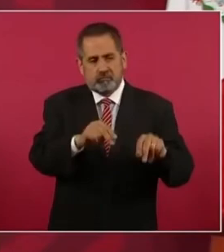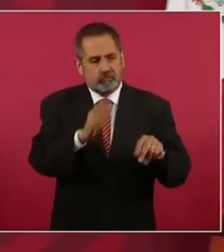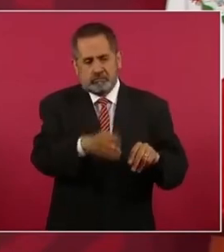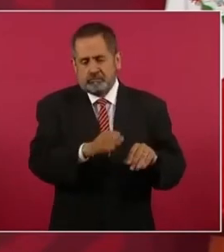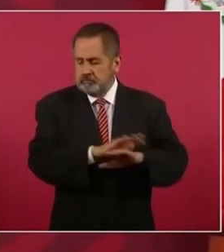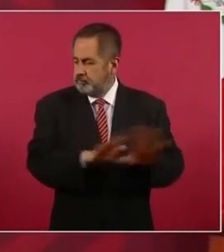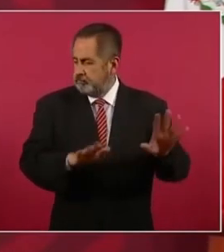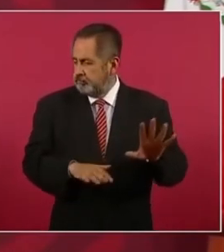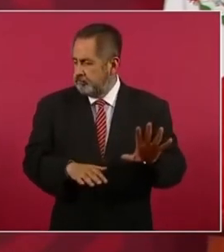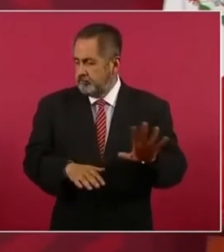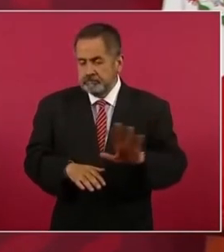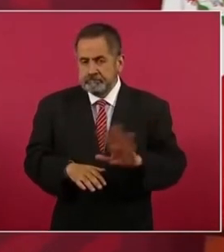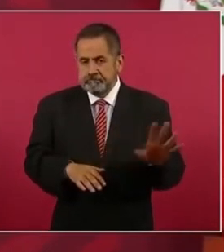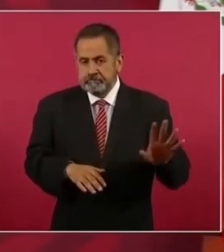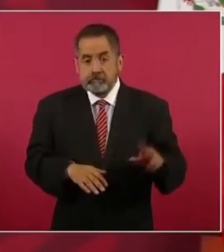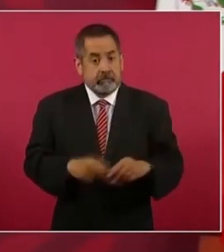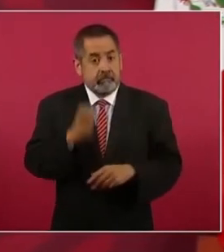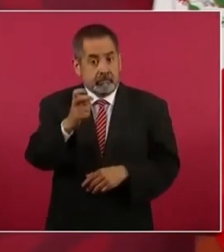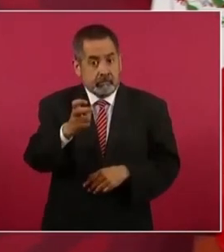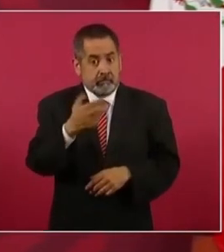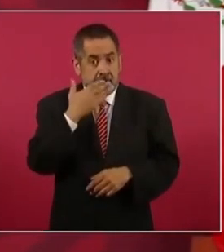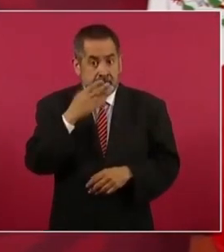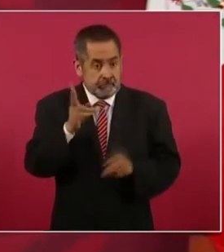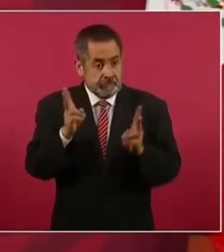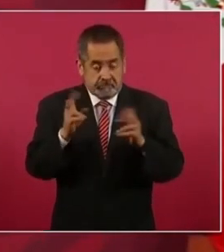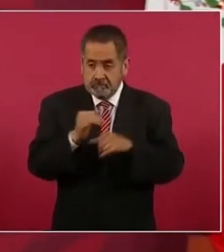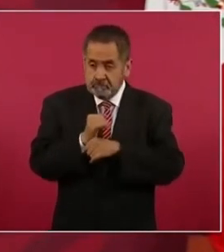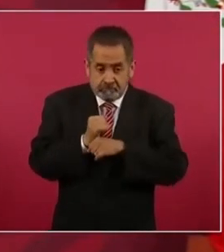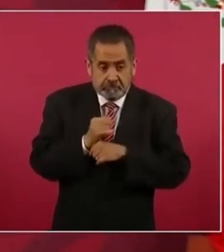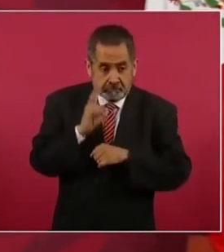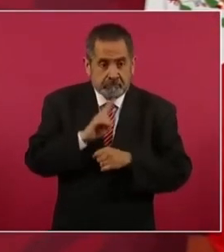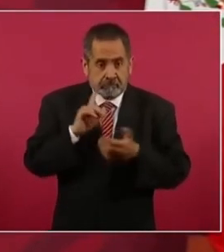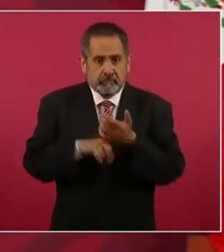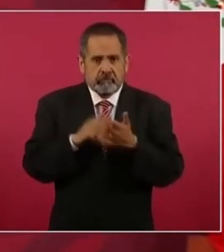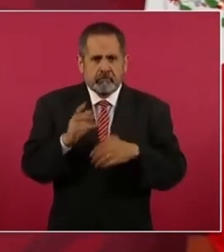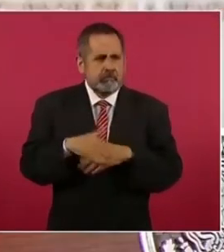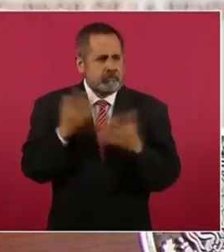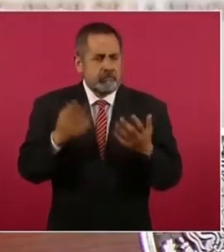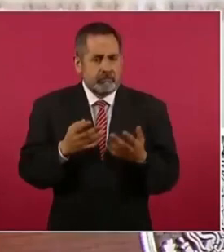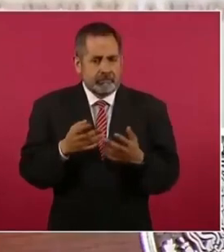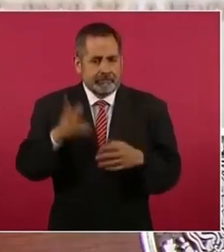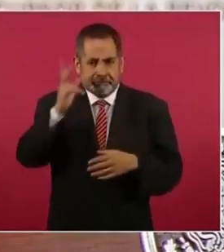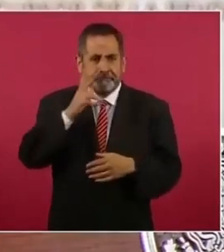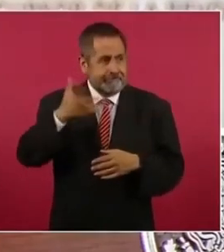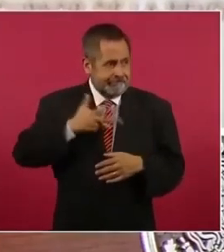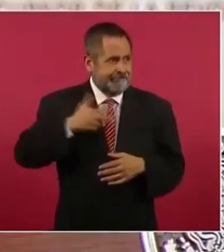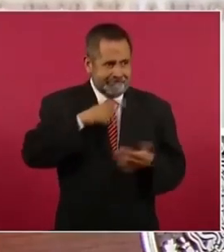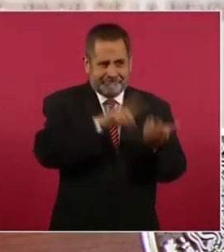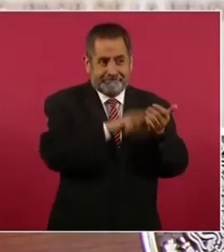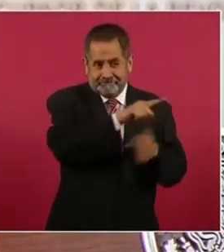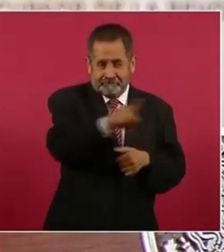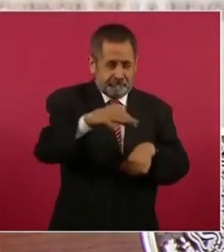Y este es un buen tema de investigación, porque ahí están todos los actores